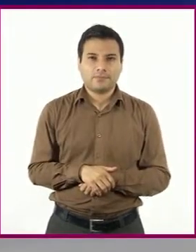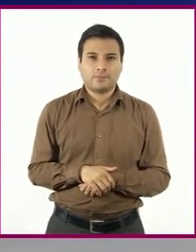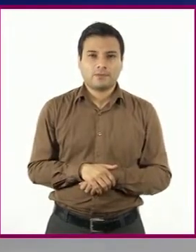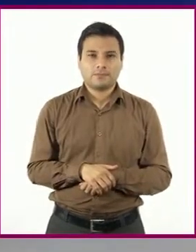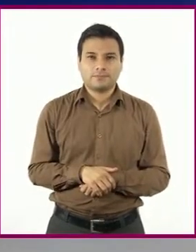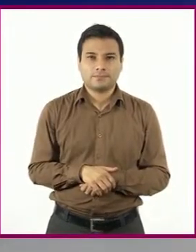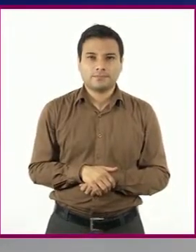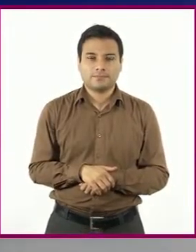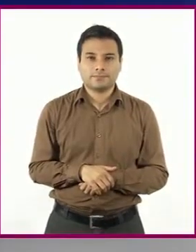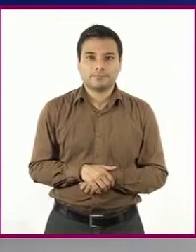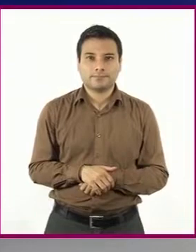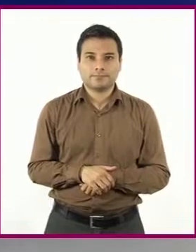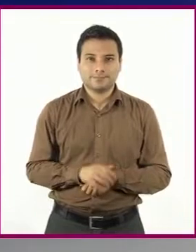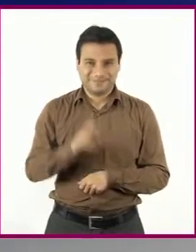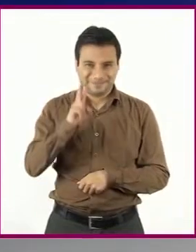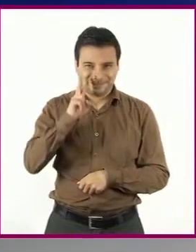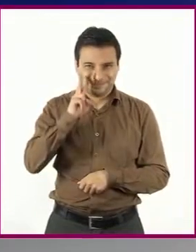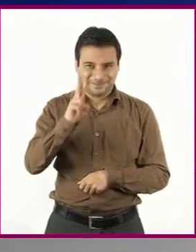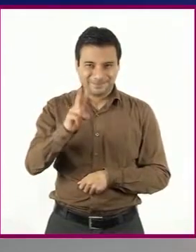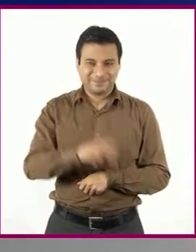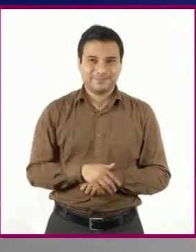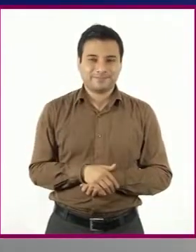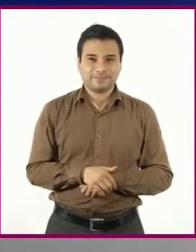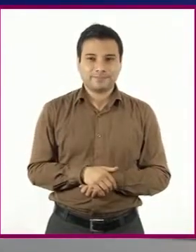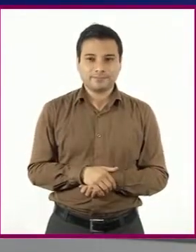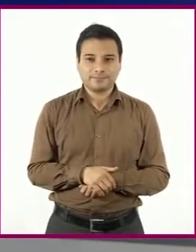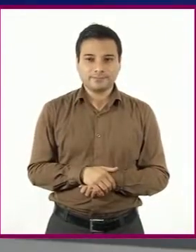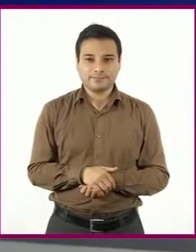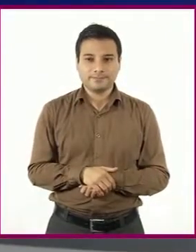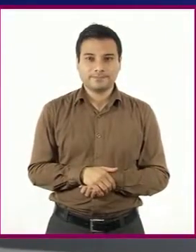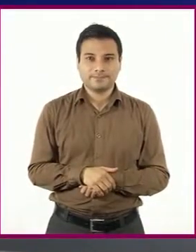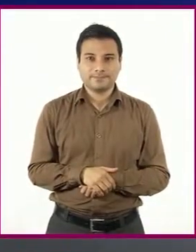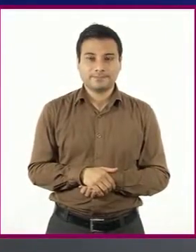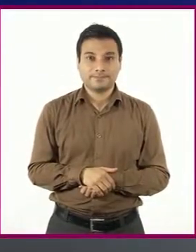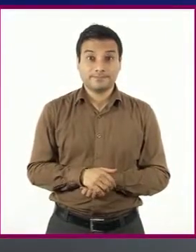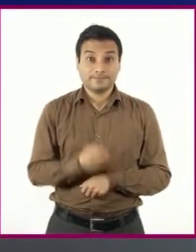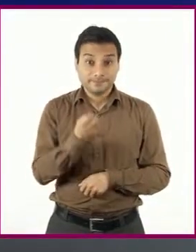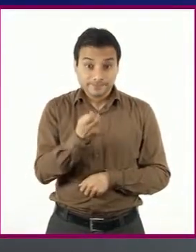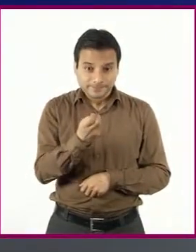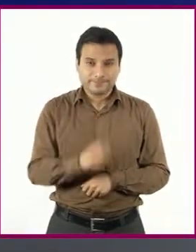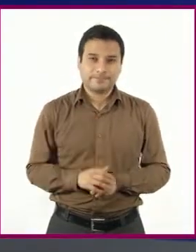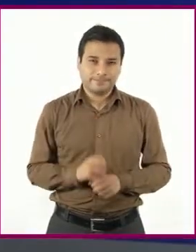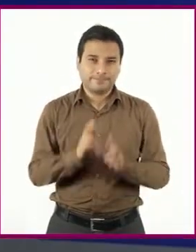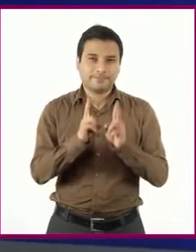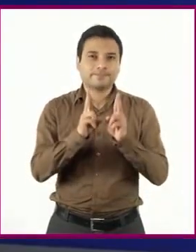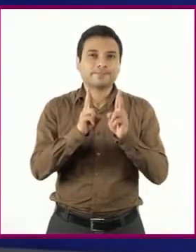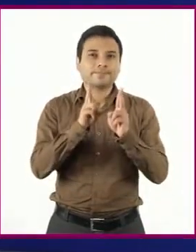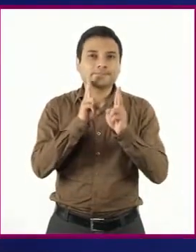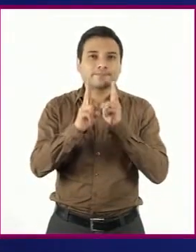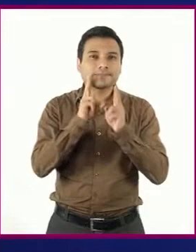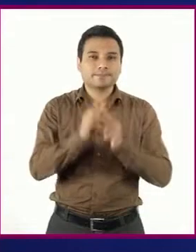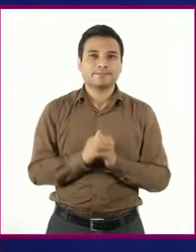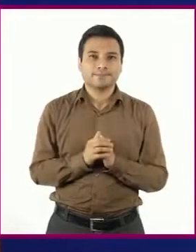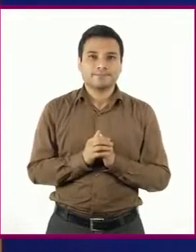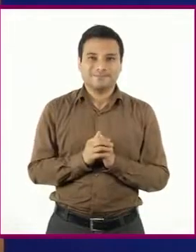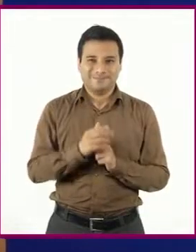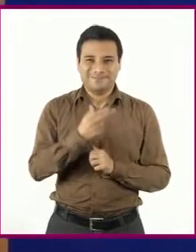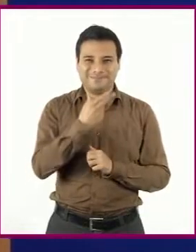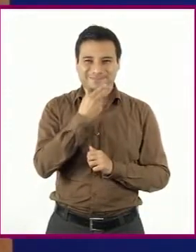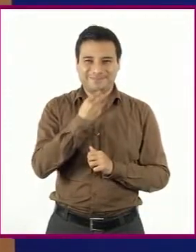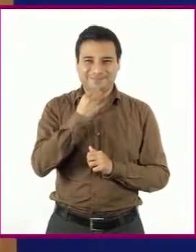Si observan con cuidado, verán que se trata de un texto narrativo en el que el autor, Jorge